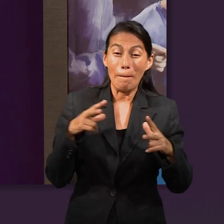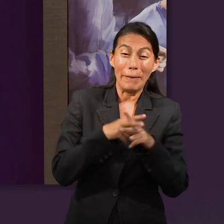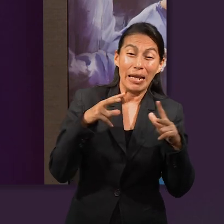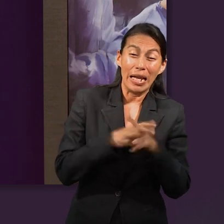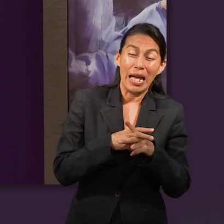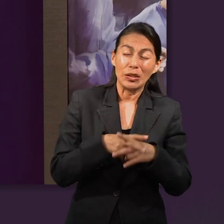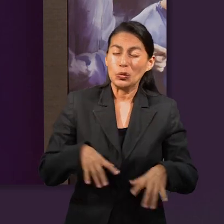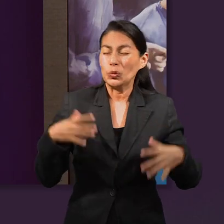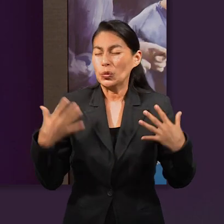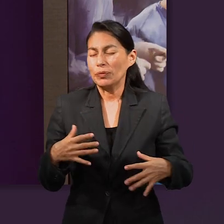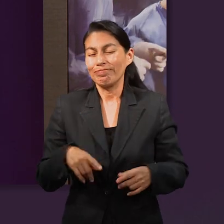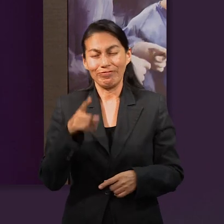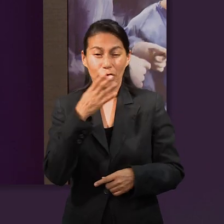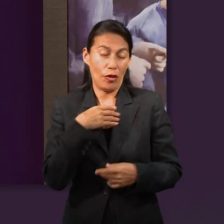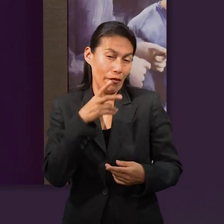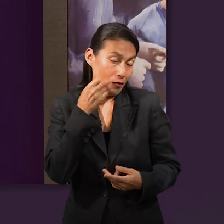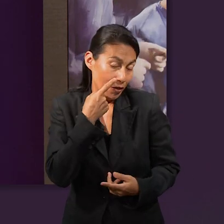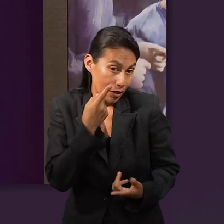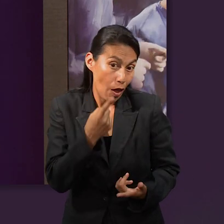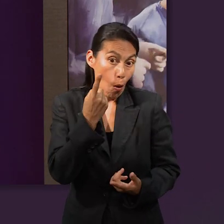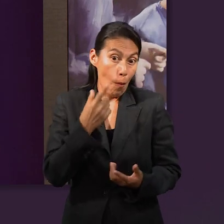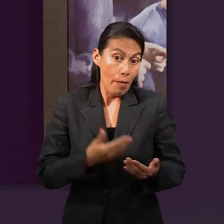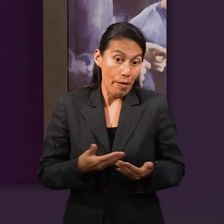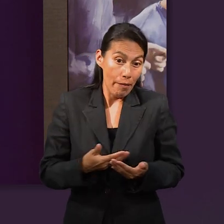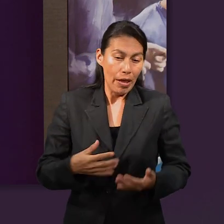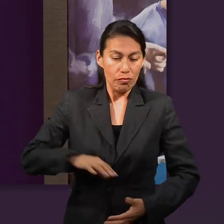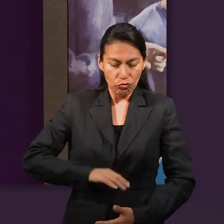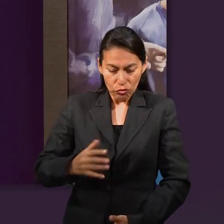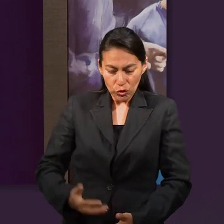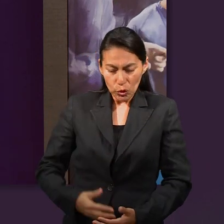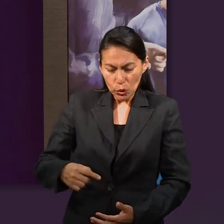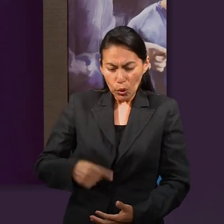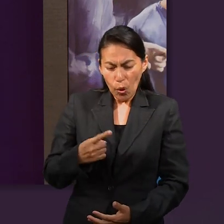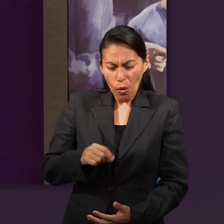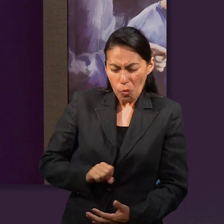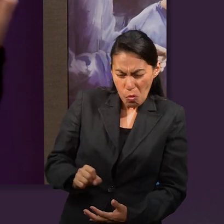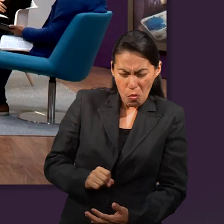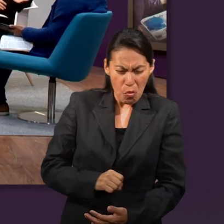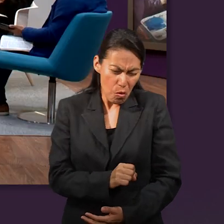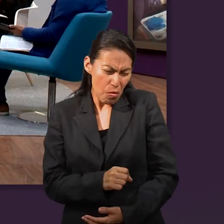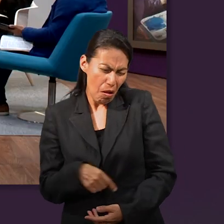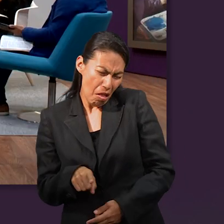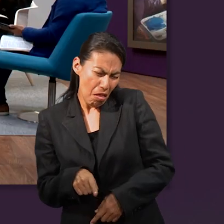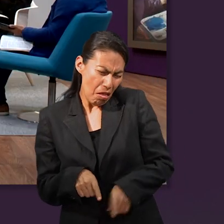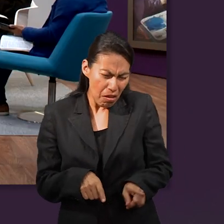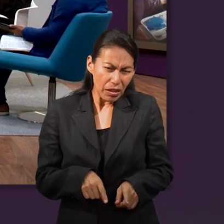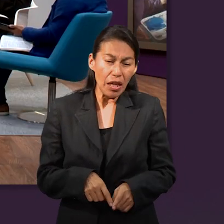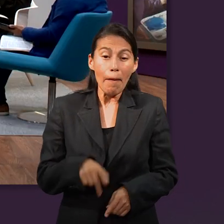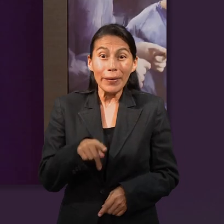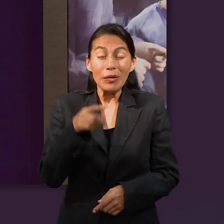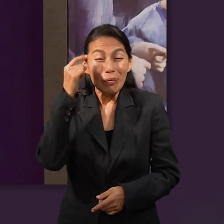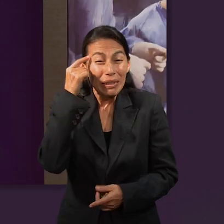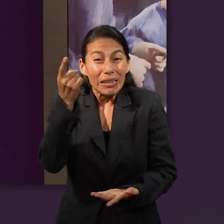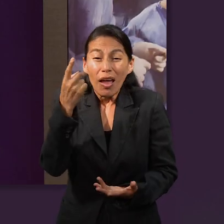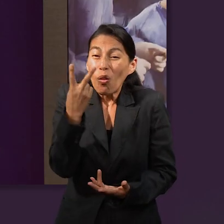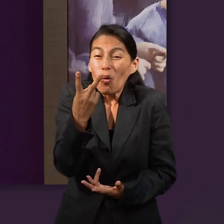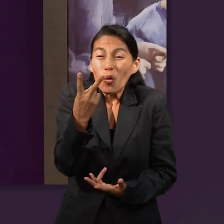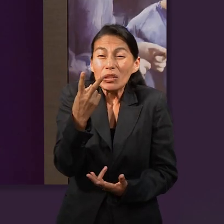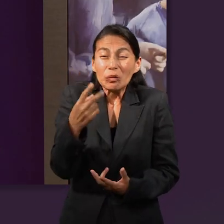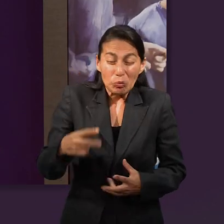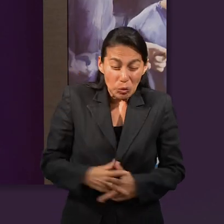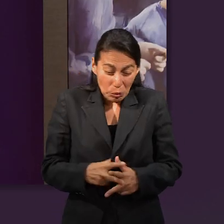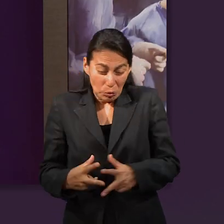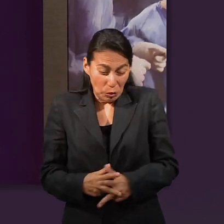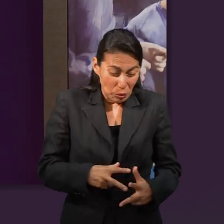mamá embarazada sentir, si con un solo bebé ya es bien difícil cuando patean y se mueven. Ahora imagínense con dos y que se están